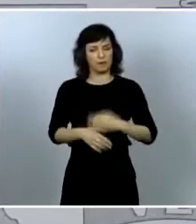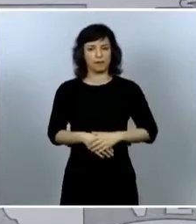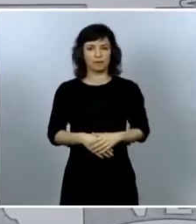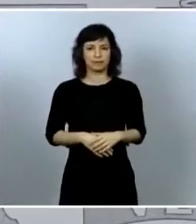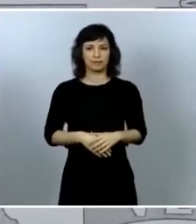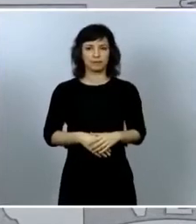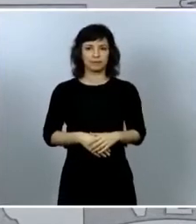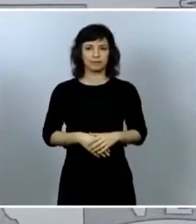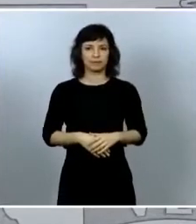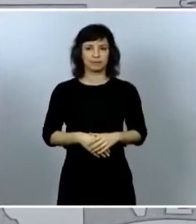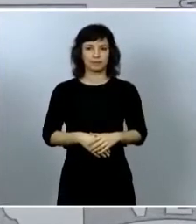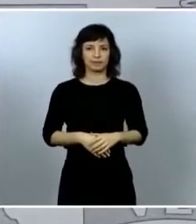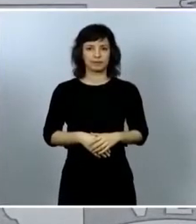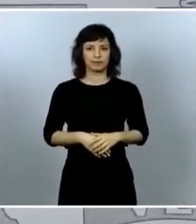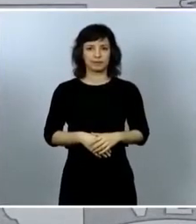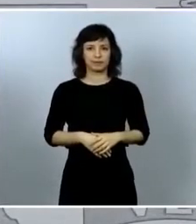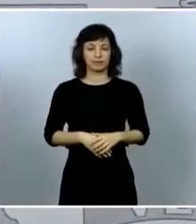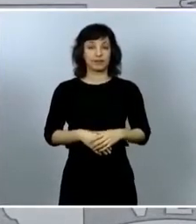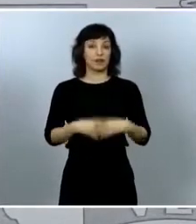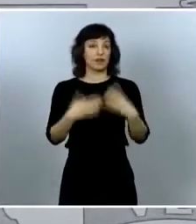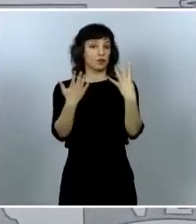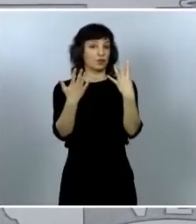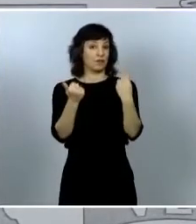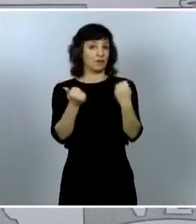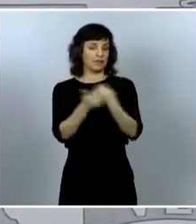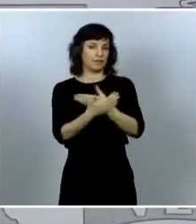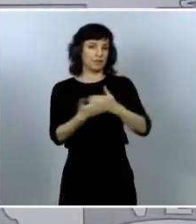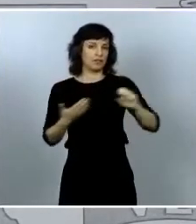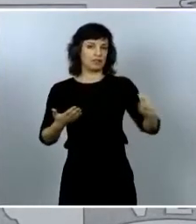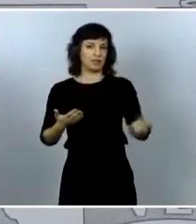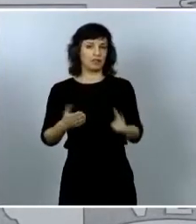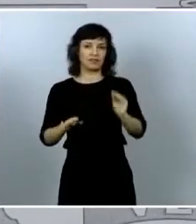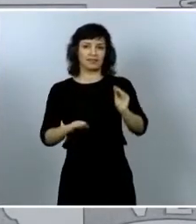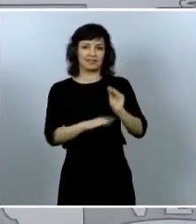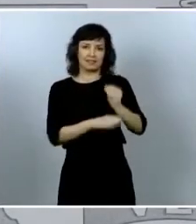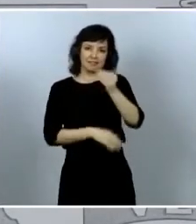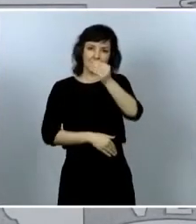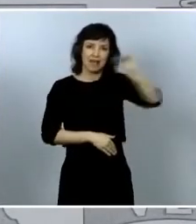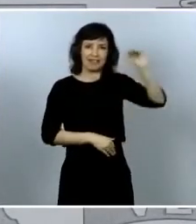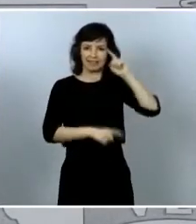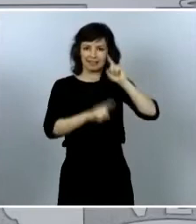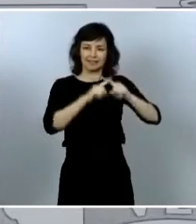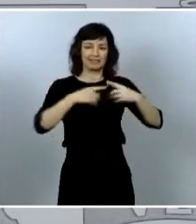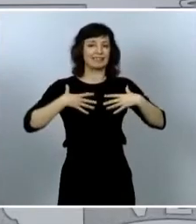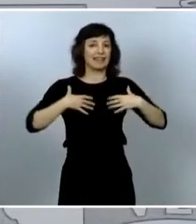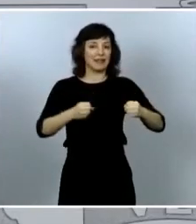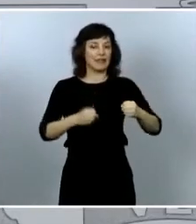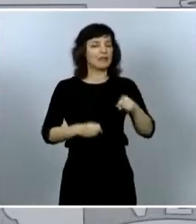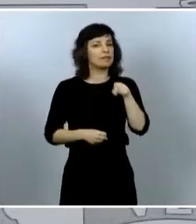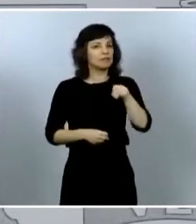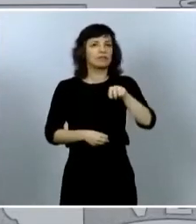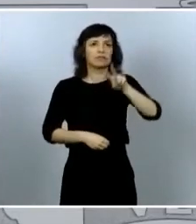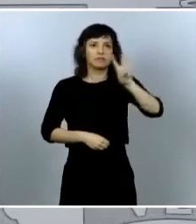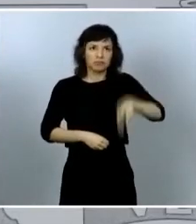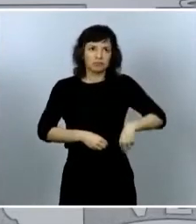estos 9.000 millones de euros de financiación extraordinaria para sanidad deben ser el principio a juicio del gobierno